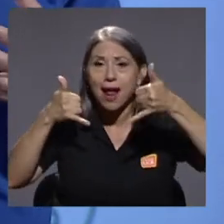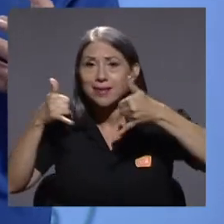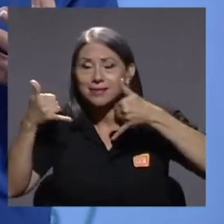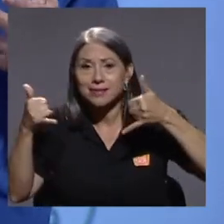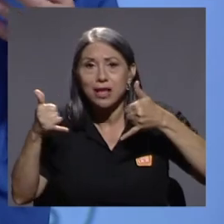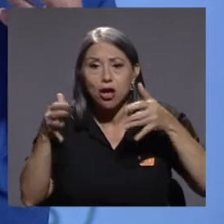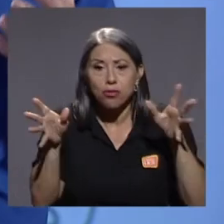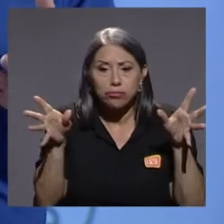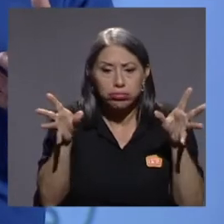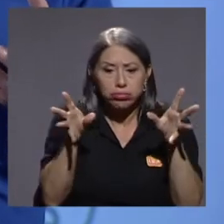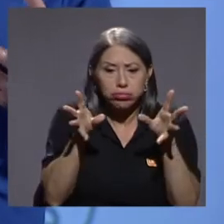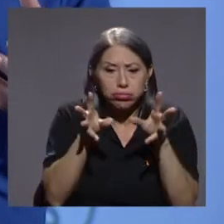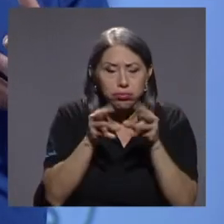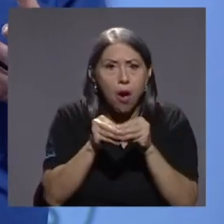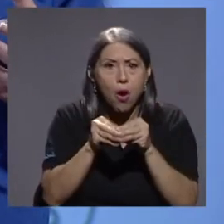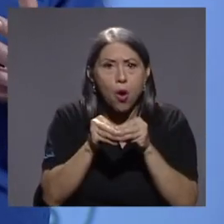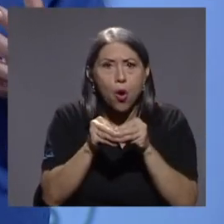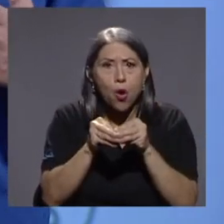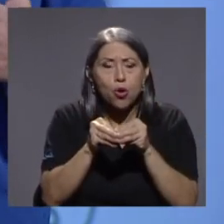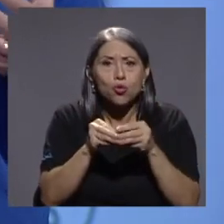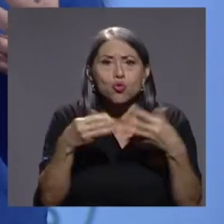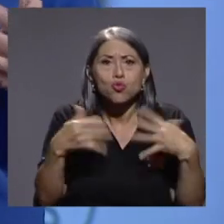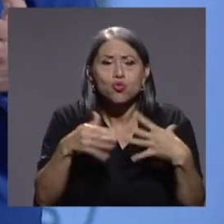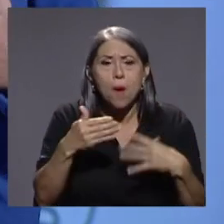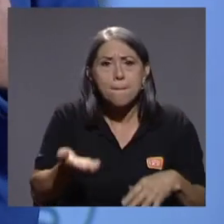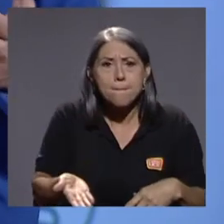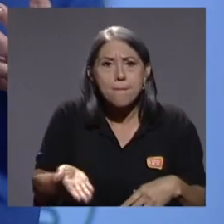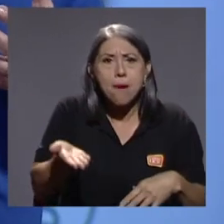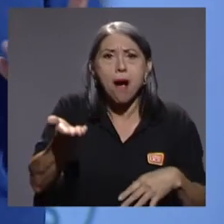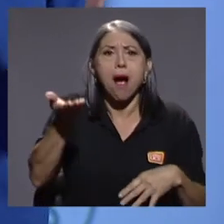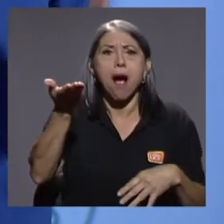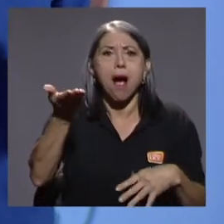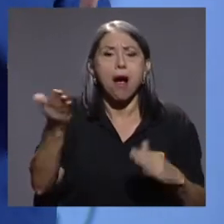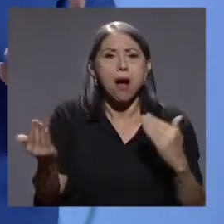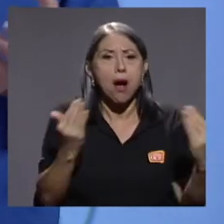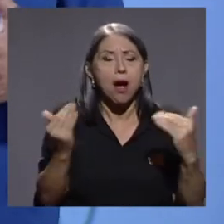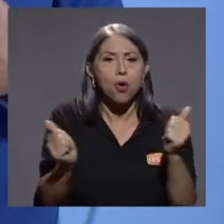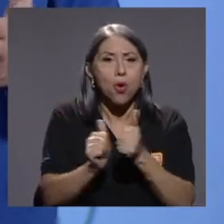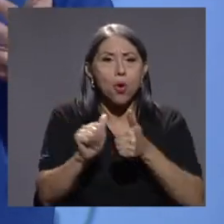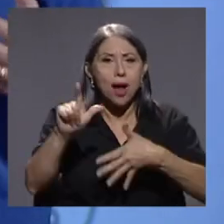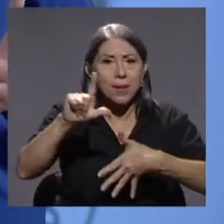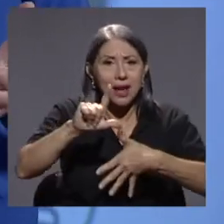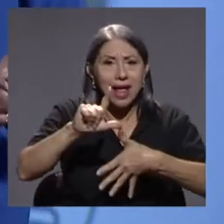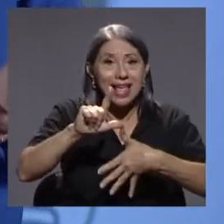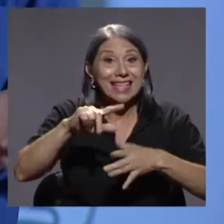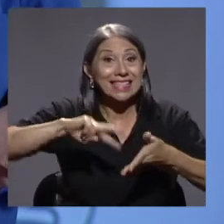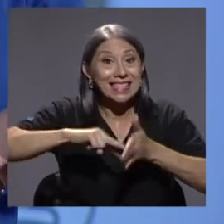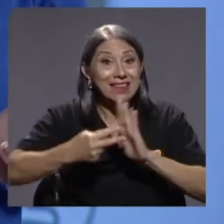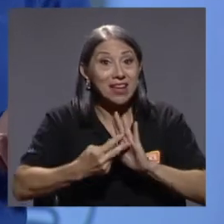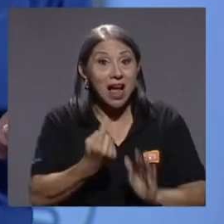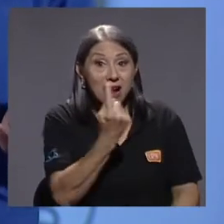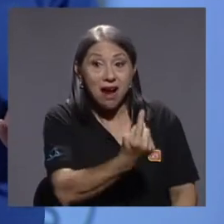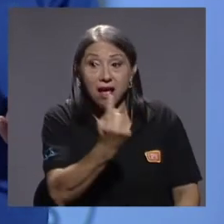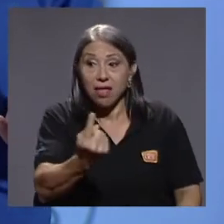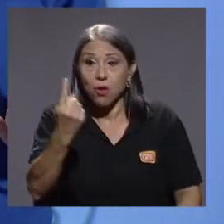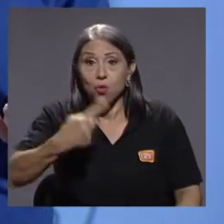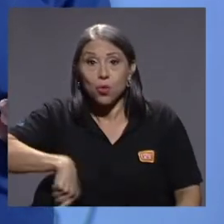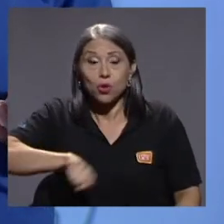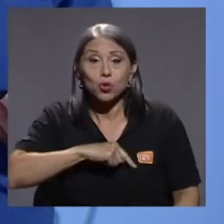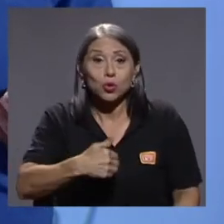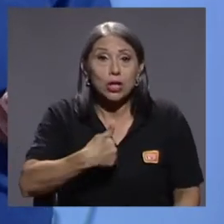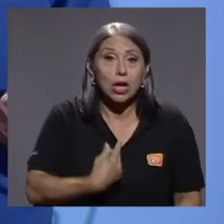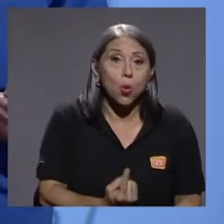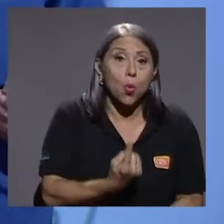más grande de América Latina. O sea, cada uno de nosotros en promedio tiene uno o dos teléfonos celulares.